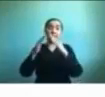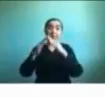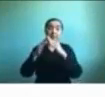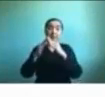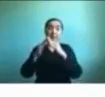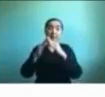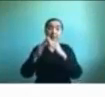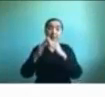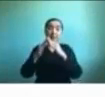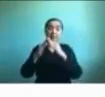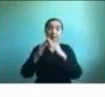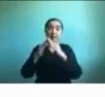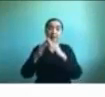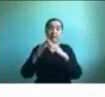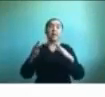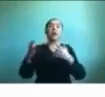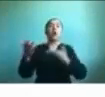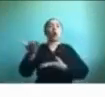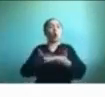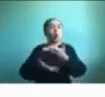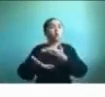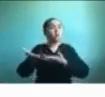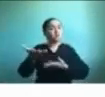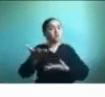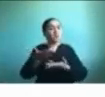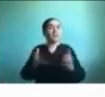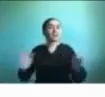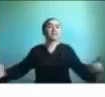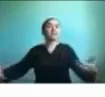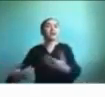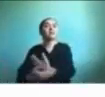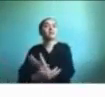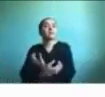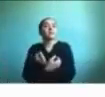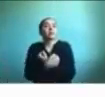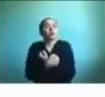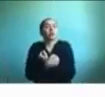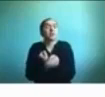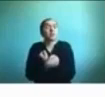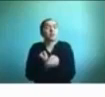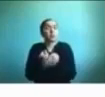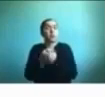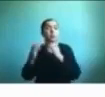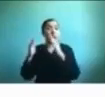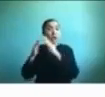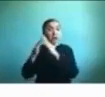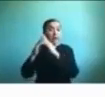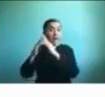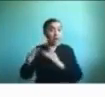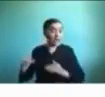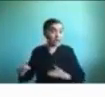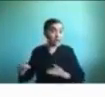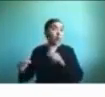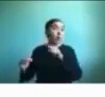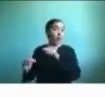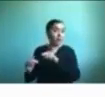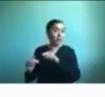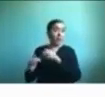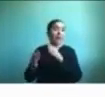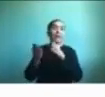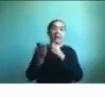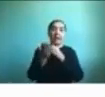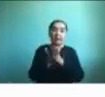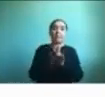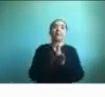relación a cómo está la convivencia y la contención que puede ofrecer ese hogar podemos recién ahí introducir las herramientas